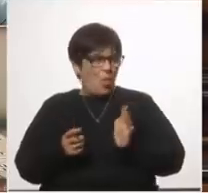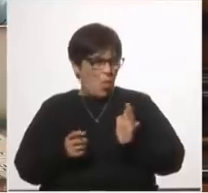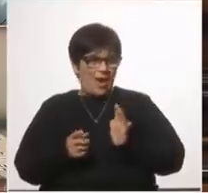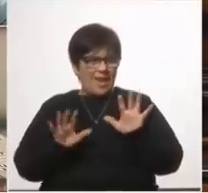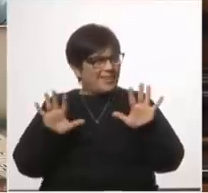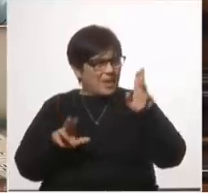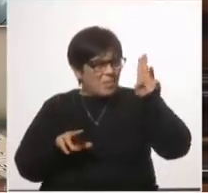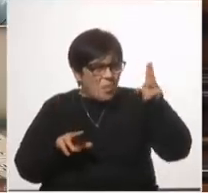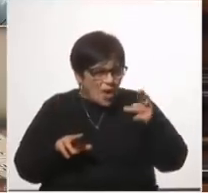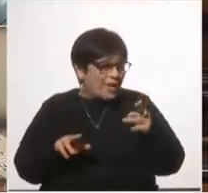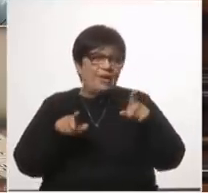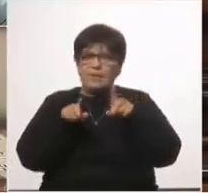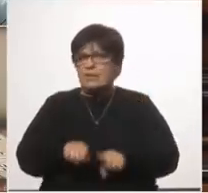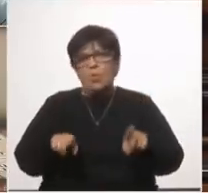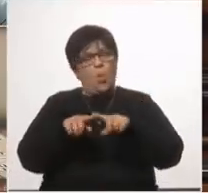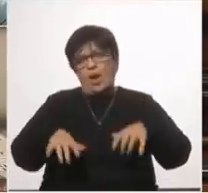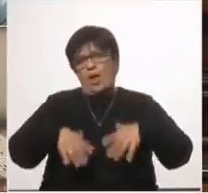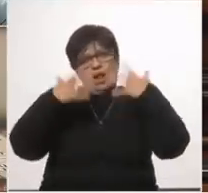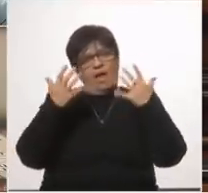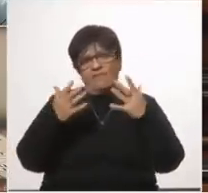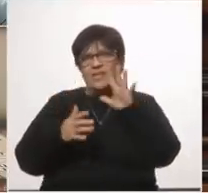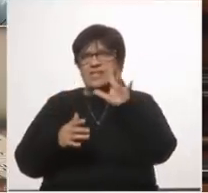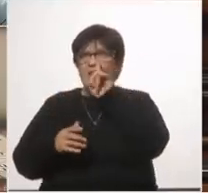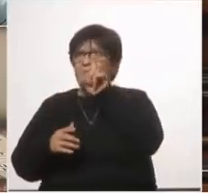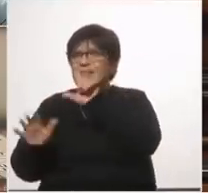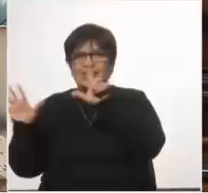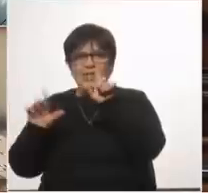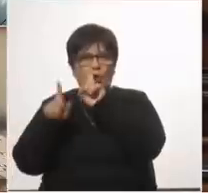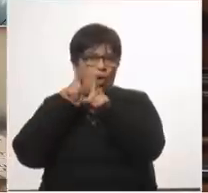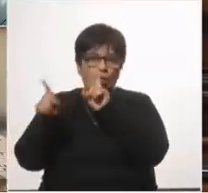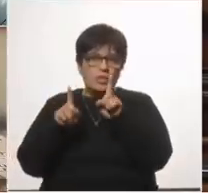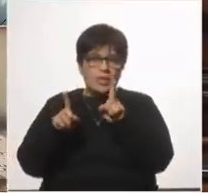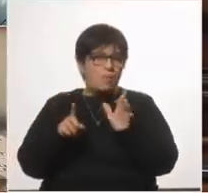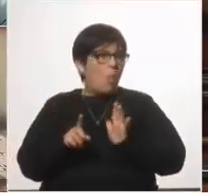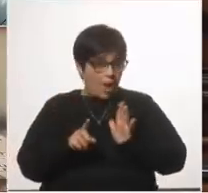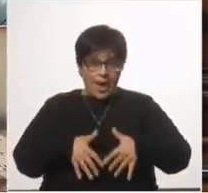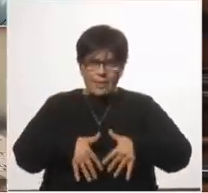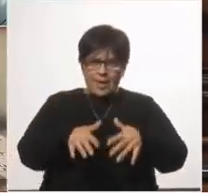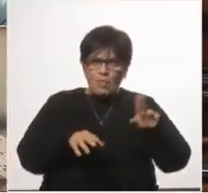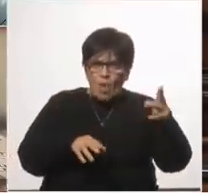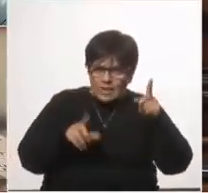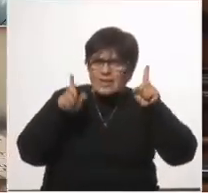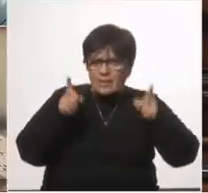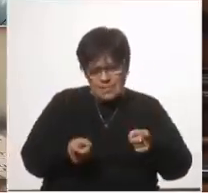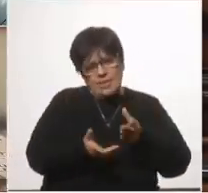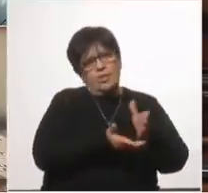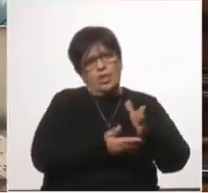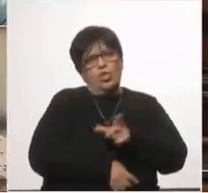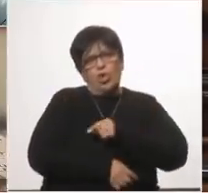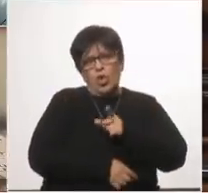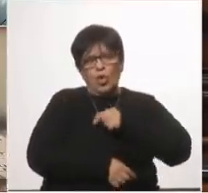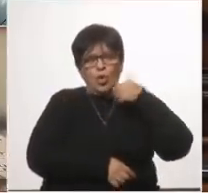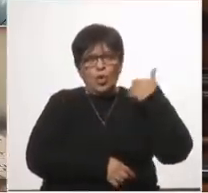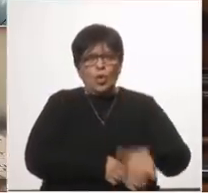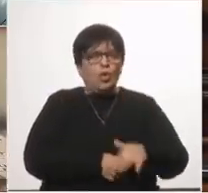maternas son tan graves como 5.700 muertes también estamos tristes por 10 muertes maternas también somos solidarios con las